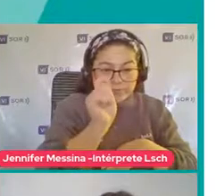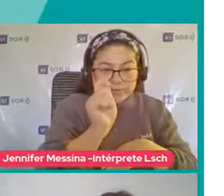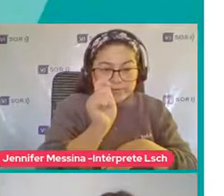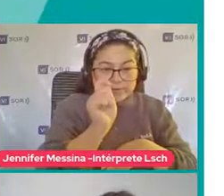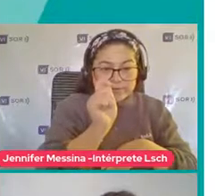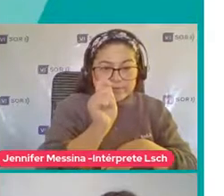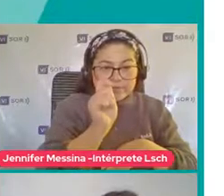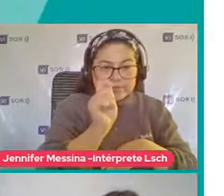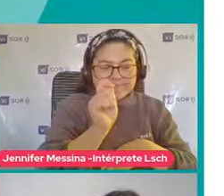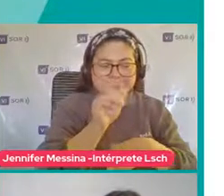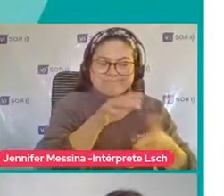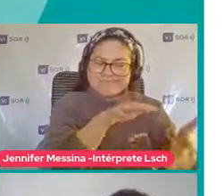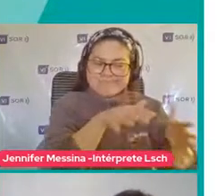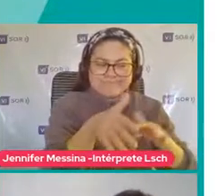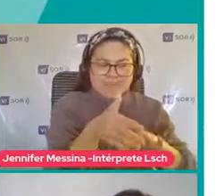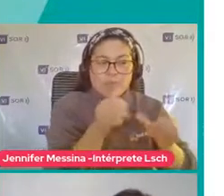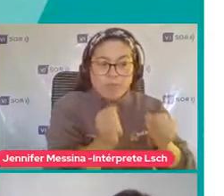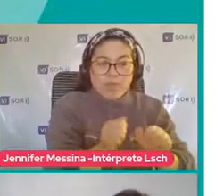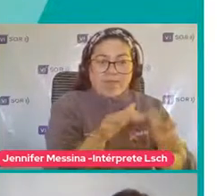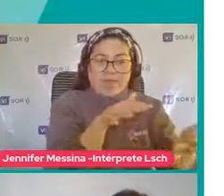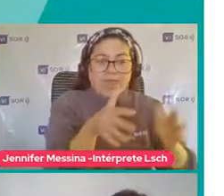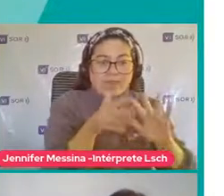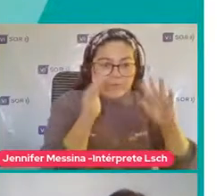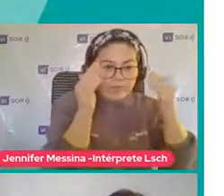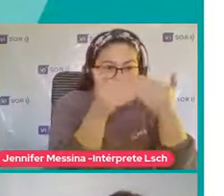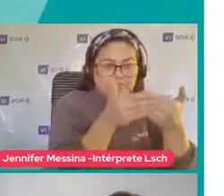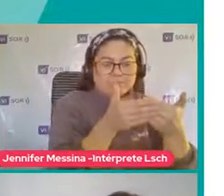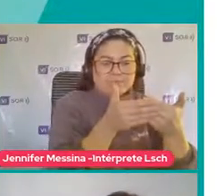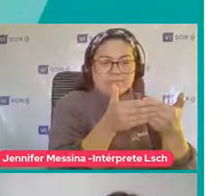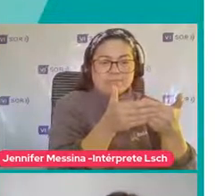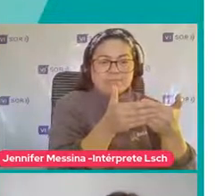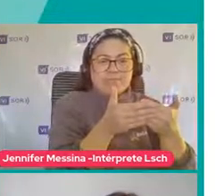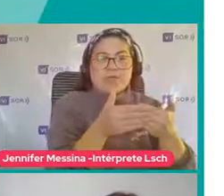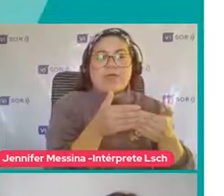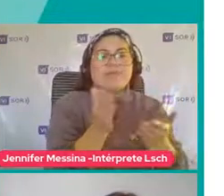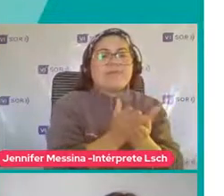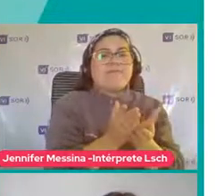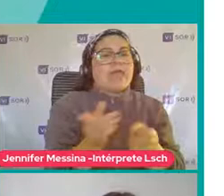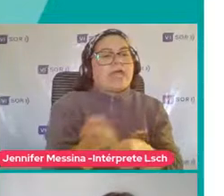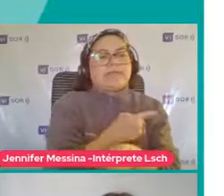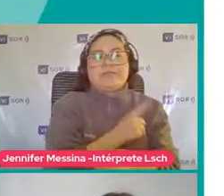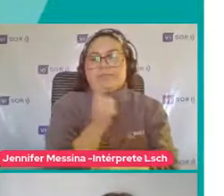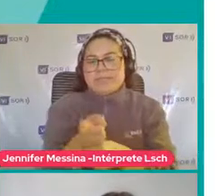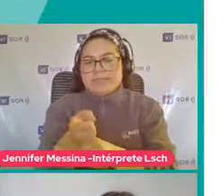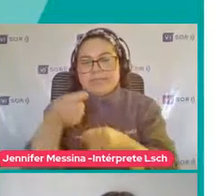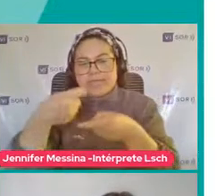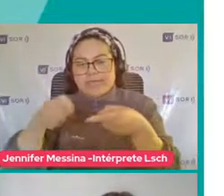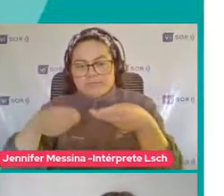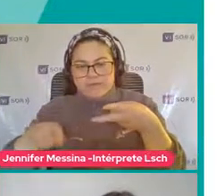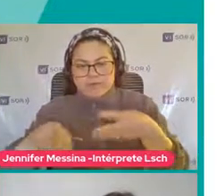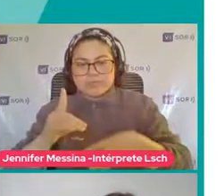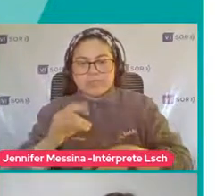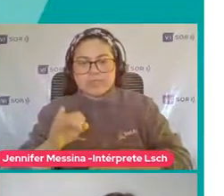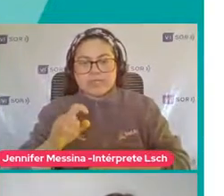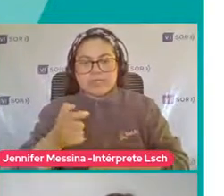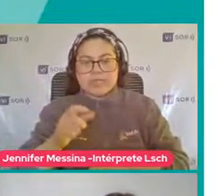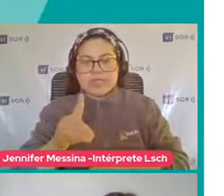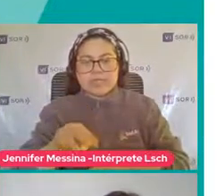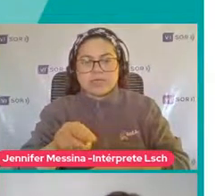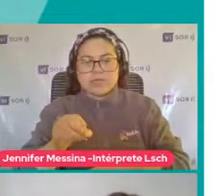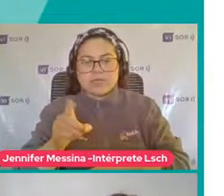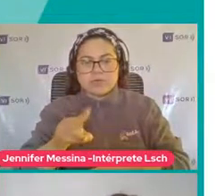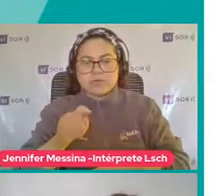riesgo De presentar el diagnóstico Y eso Ya yo tengo que remitir Inmediatamente A evaluación diagnóstica Y obviamente Genera la tensión Temprana